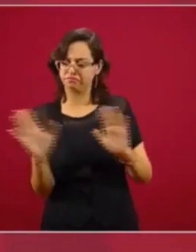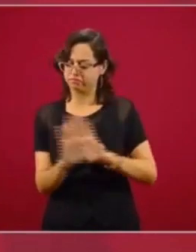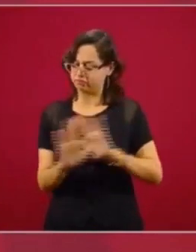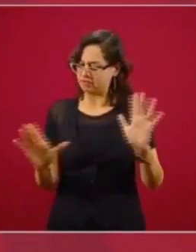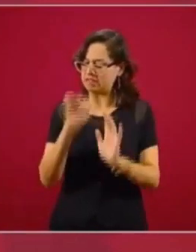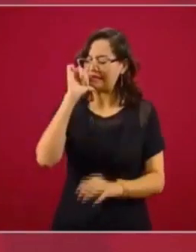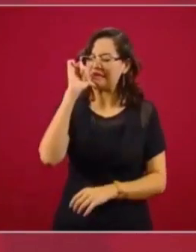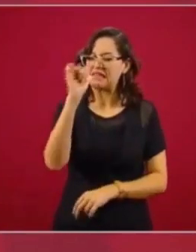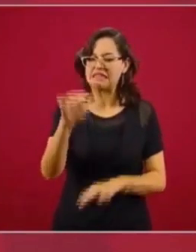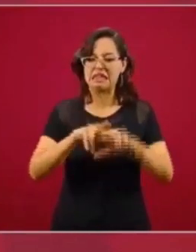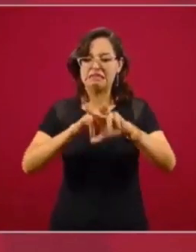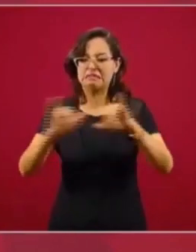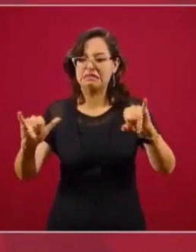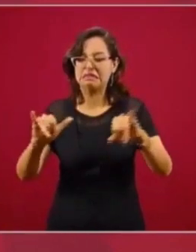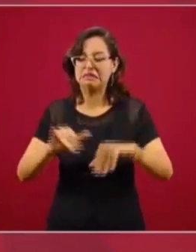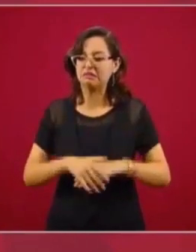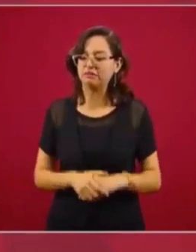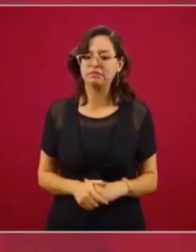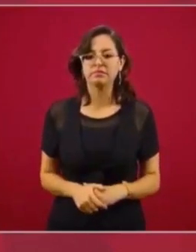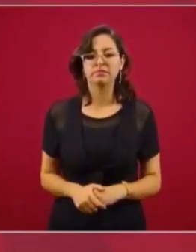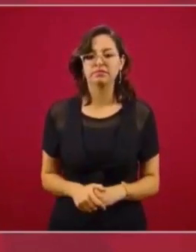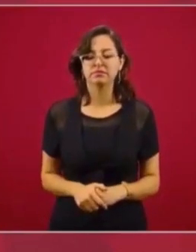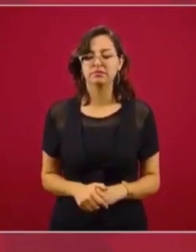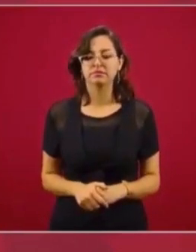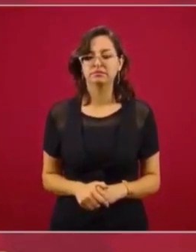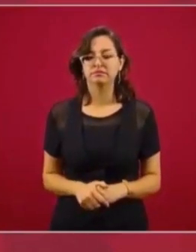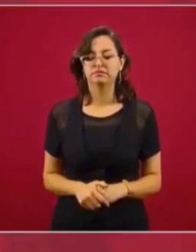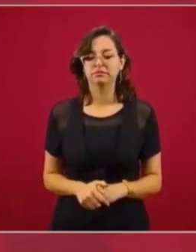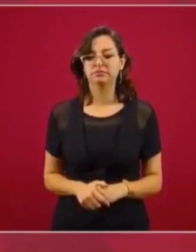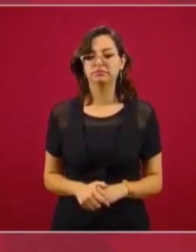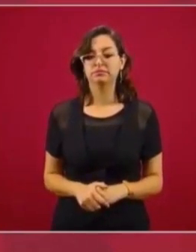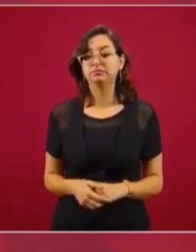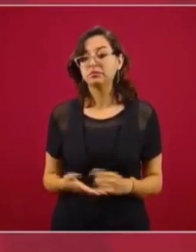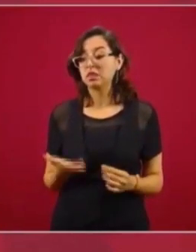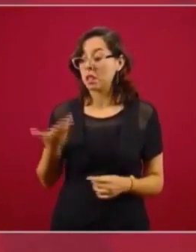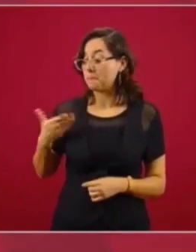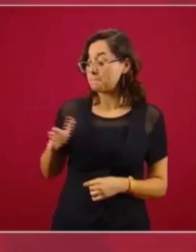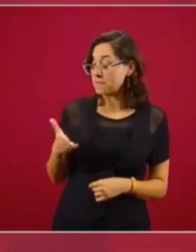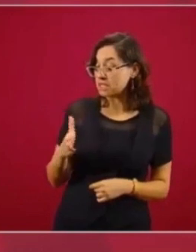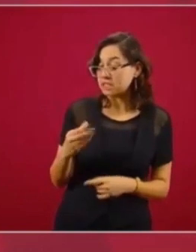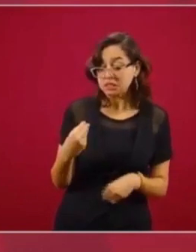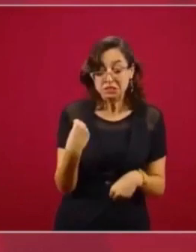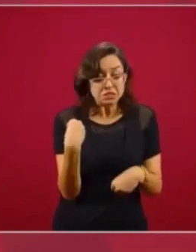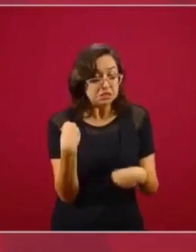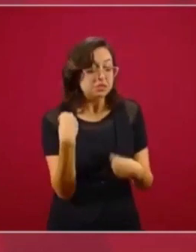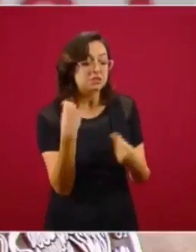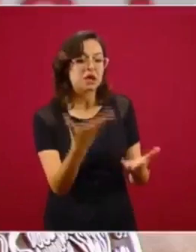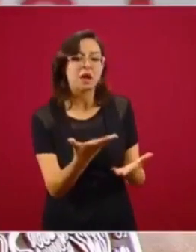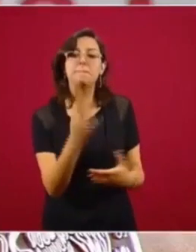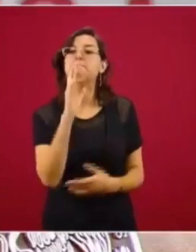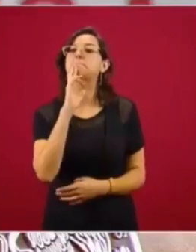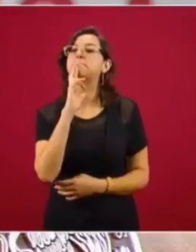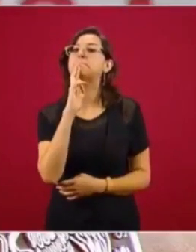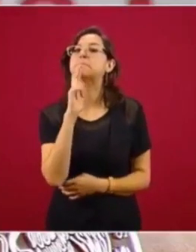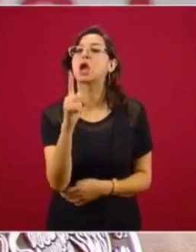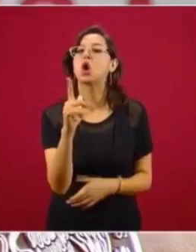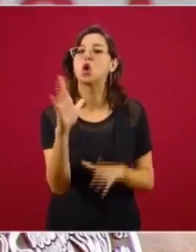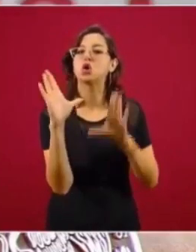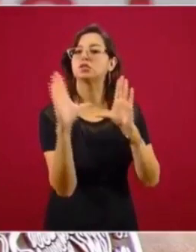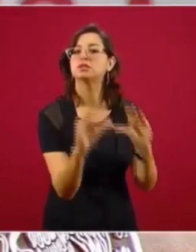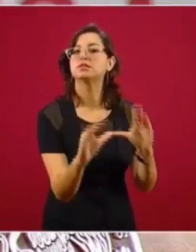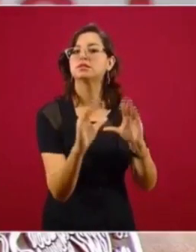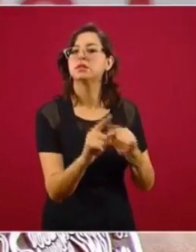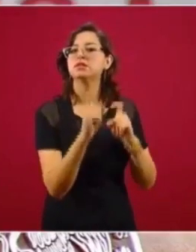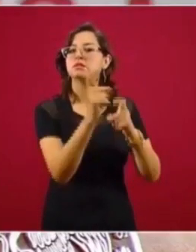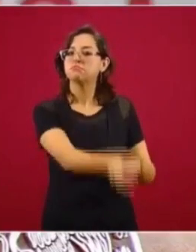en vez de darle un pescado, enséñalo a